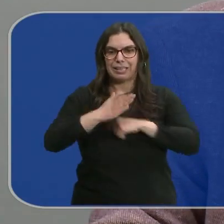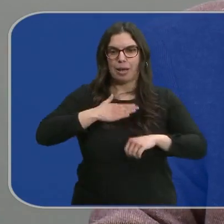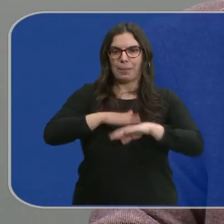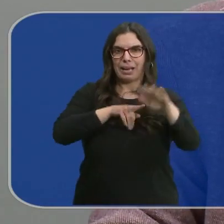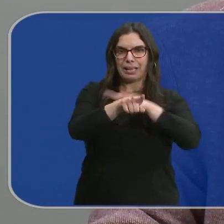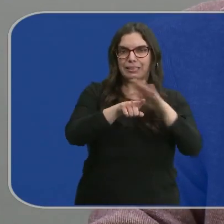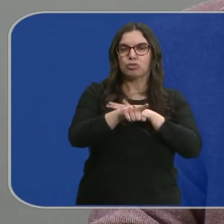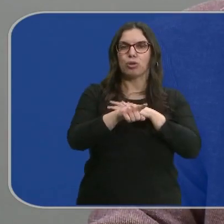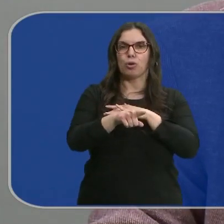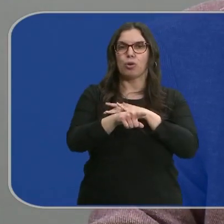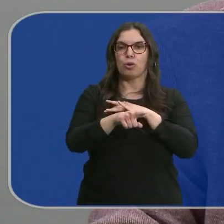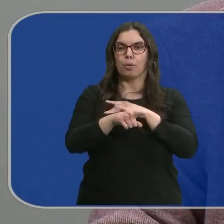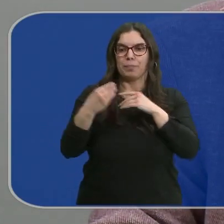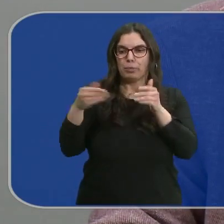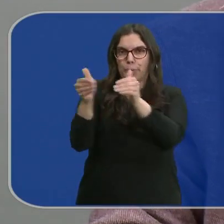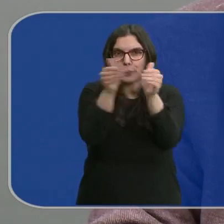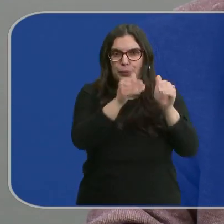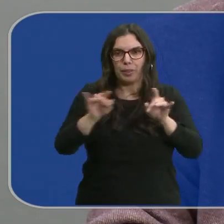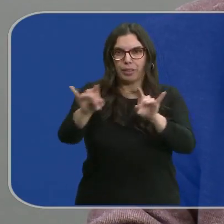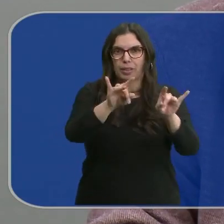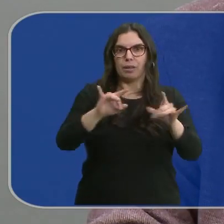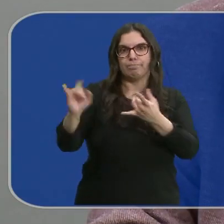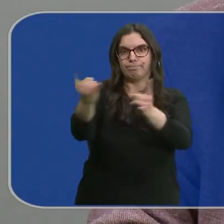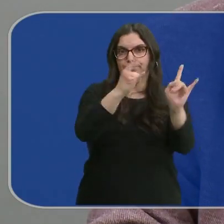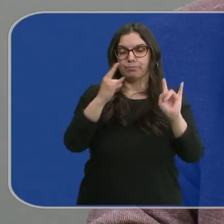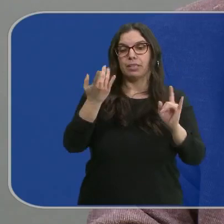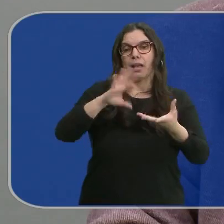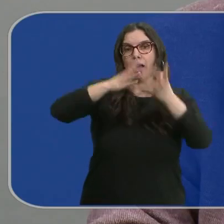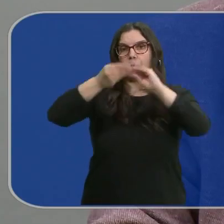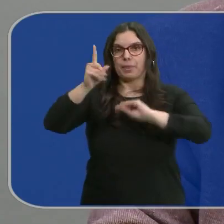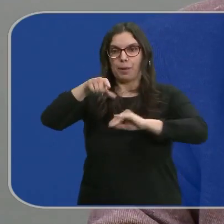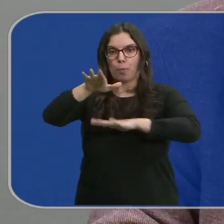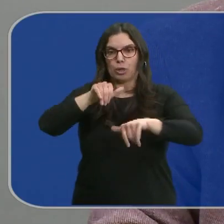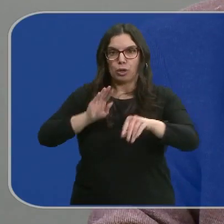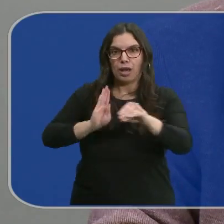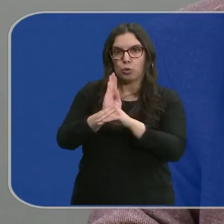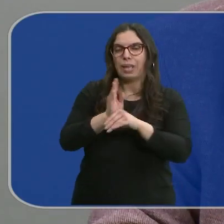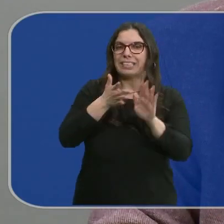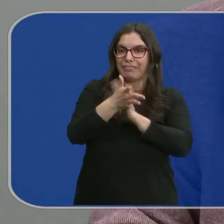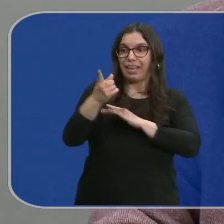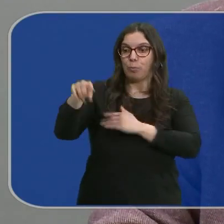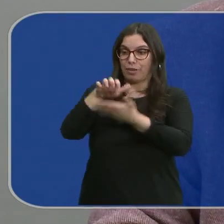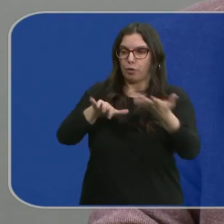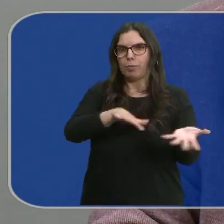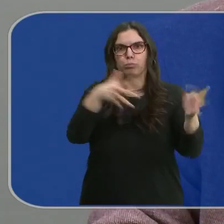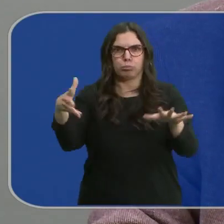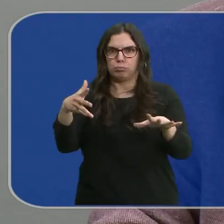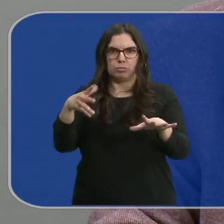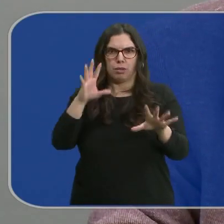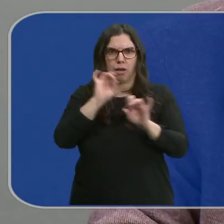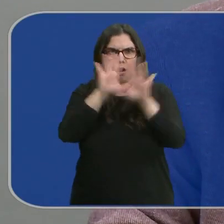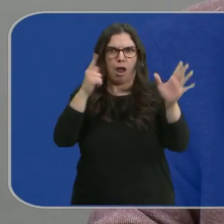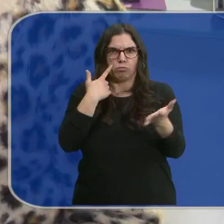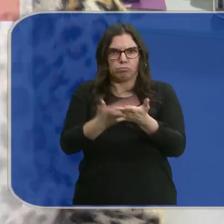respecto a la gestión de estos minifundismos, conllevará adaptar las convocatorias de ayudas, es decir, va a tener una aplicación práctica indudable.